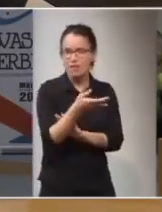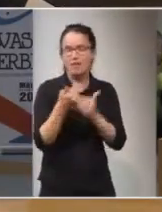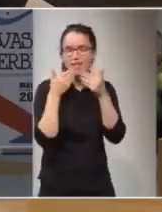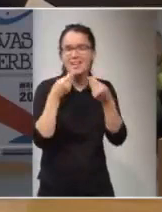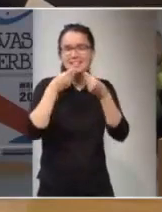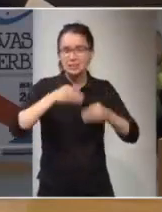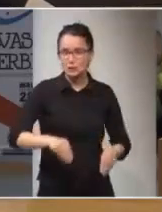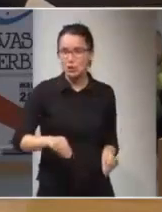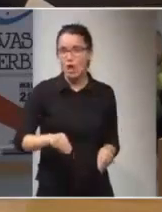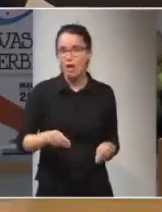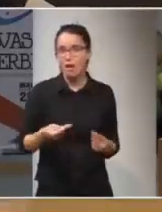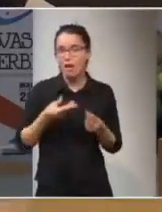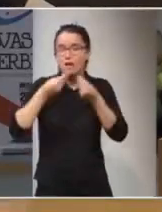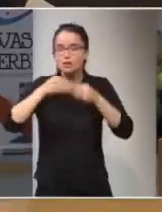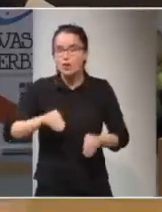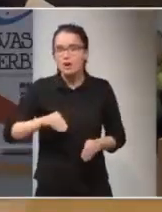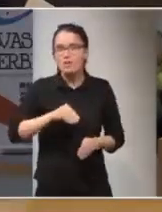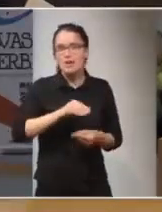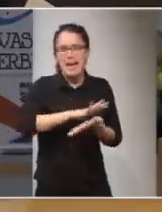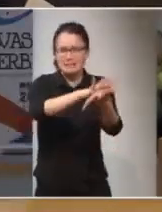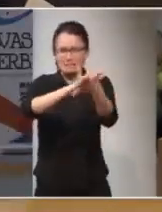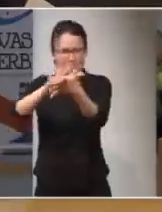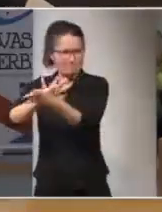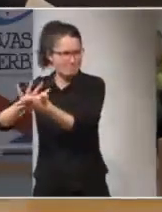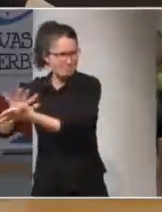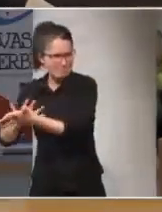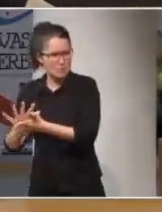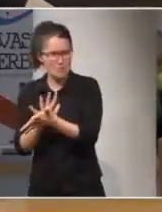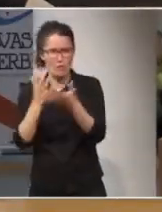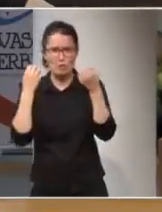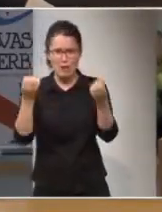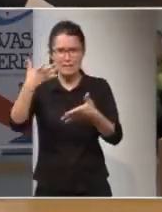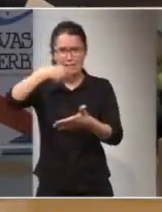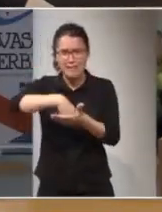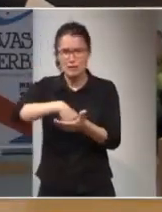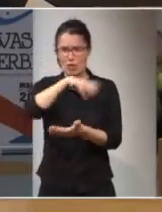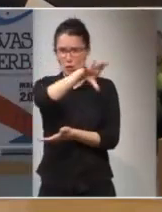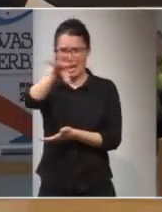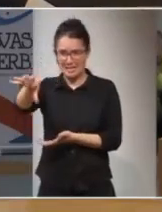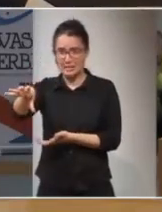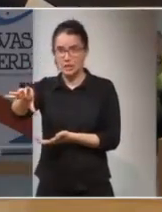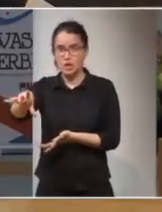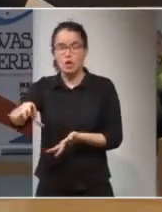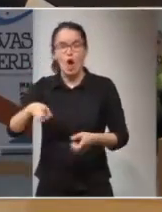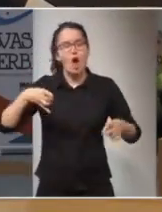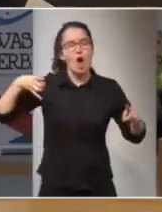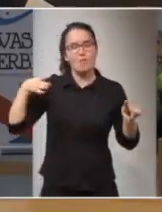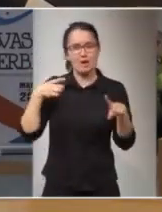historia de las grandes masacres y genocidios de la misma, como